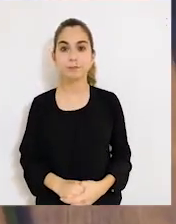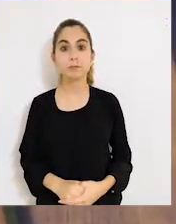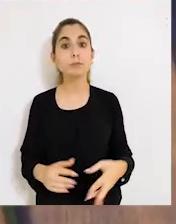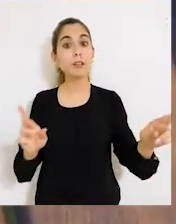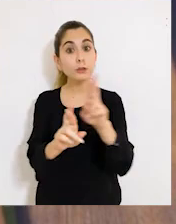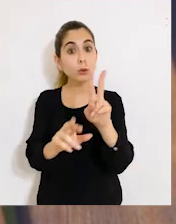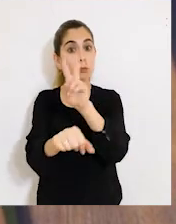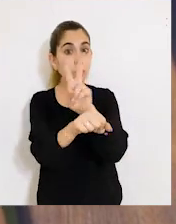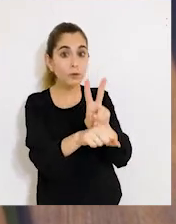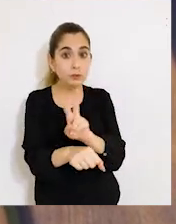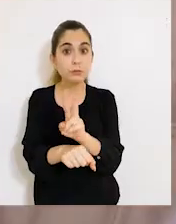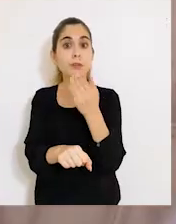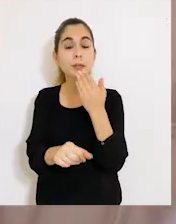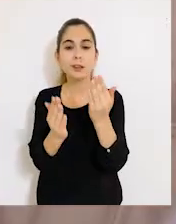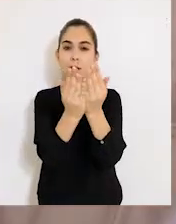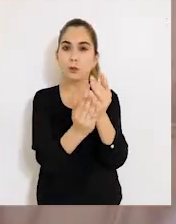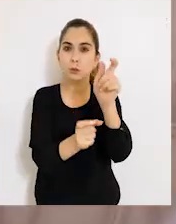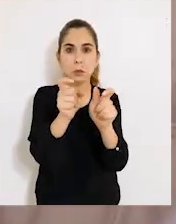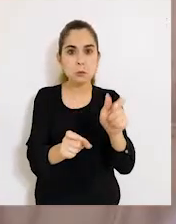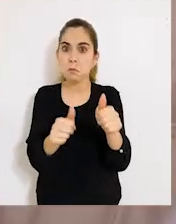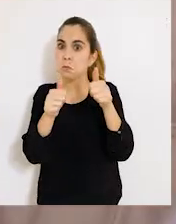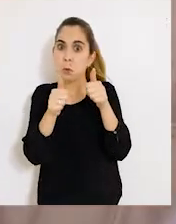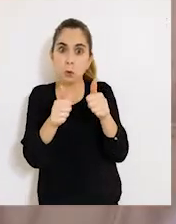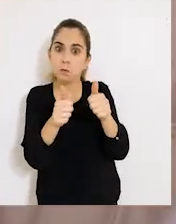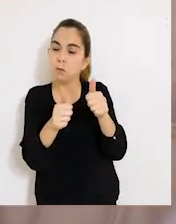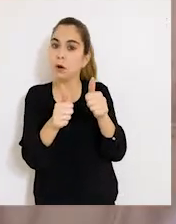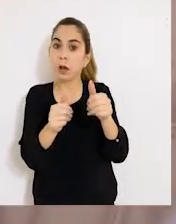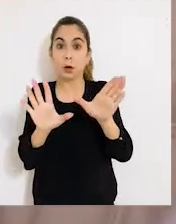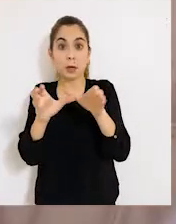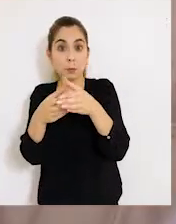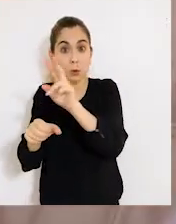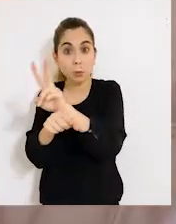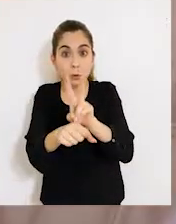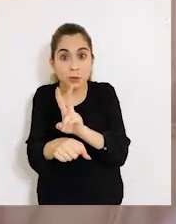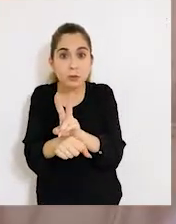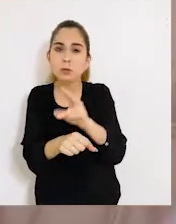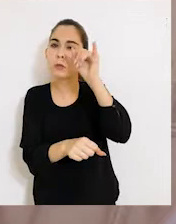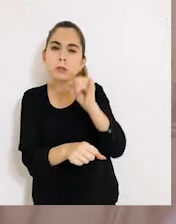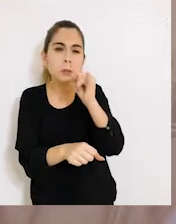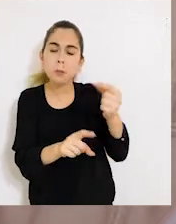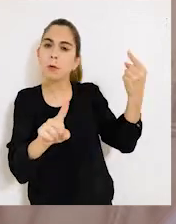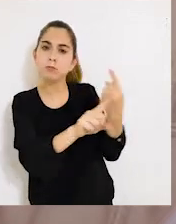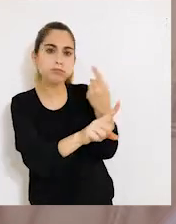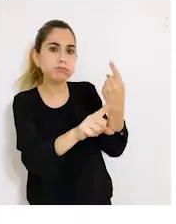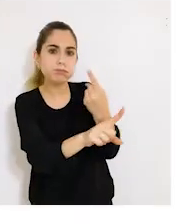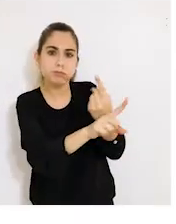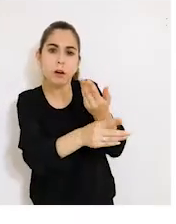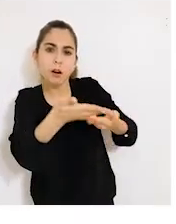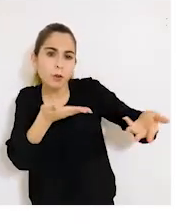relación con los docentes y con los estudiantes ha sido súper fluida. sea, a partir de con el equipo docente es constante, siempre estamos